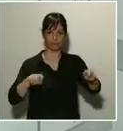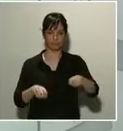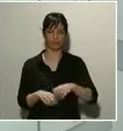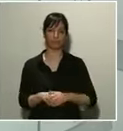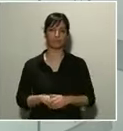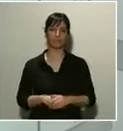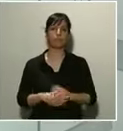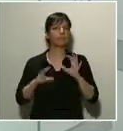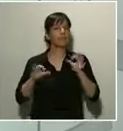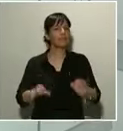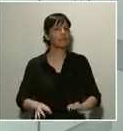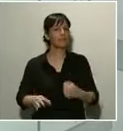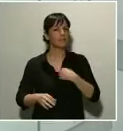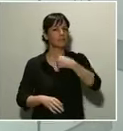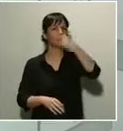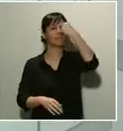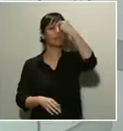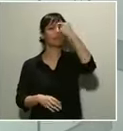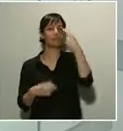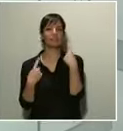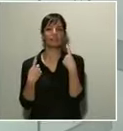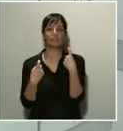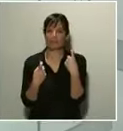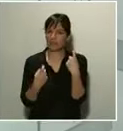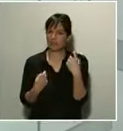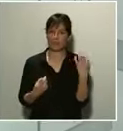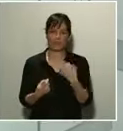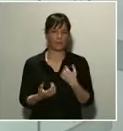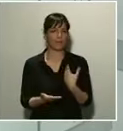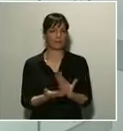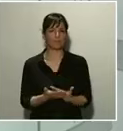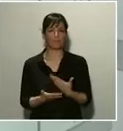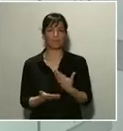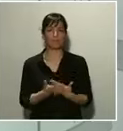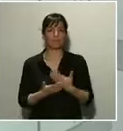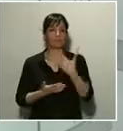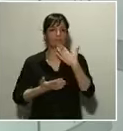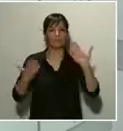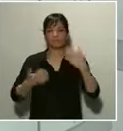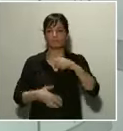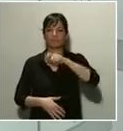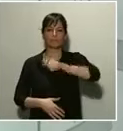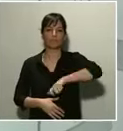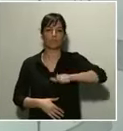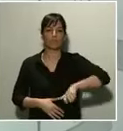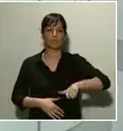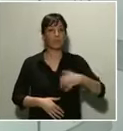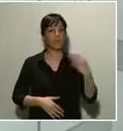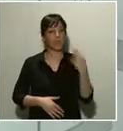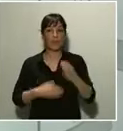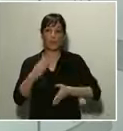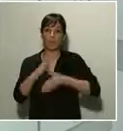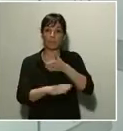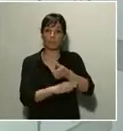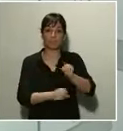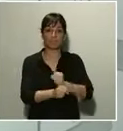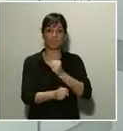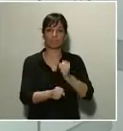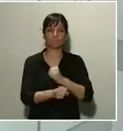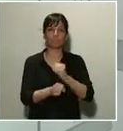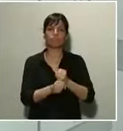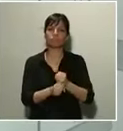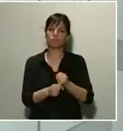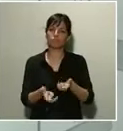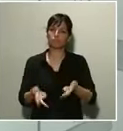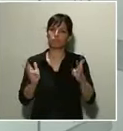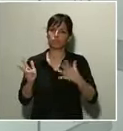en cuenta la necesidad de garantizar que aquellos ciudadanos que deban trabajar puedan acceder a sus puestos de trabajo